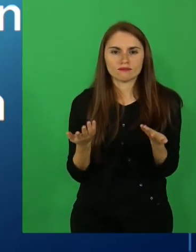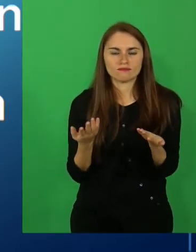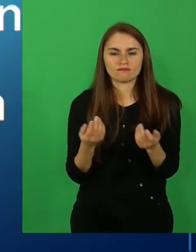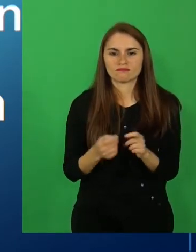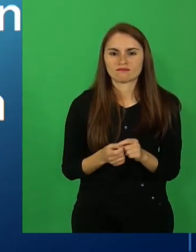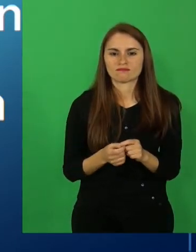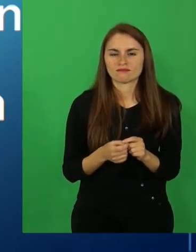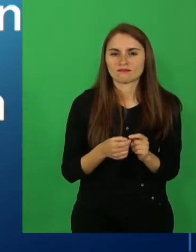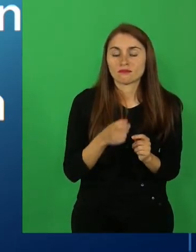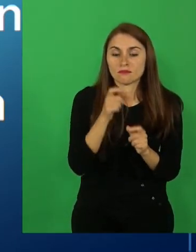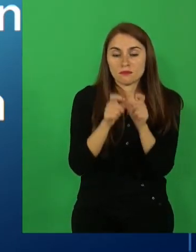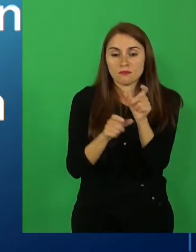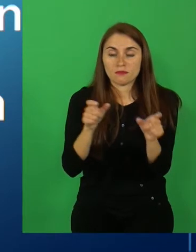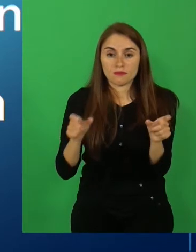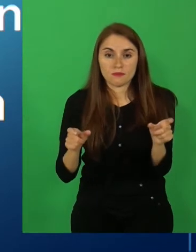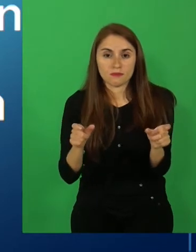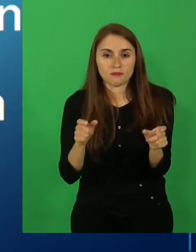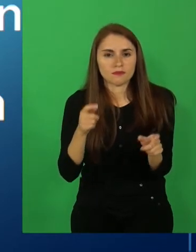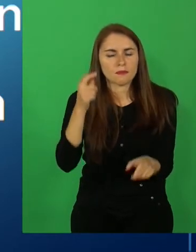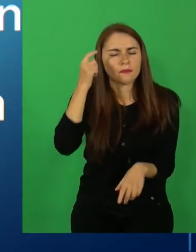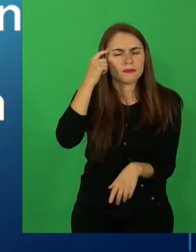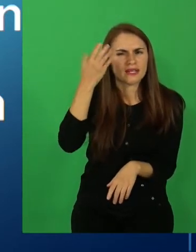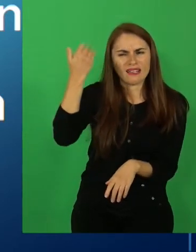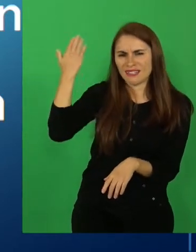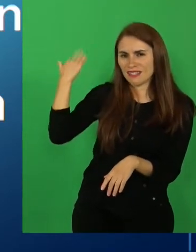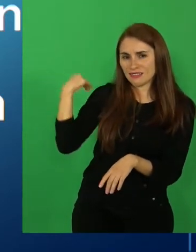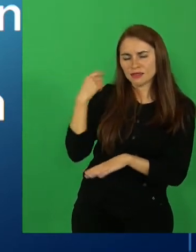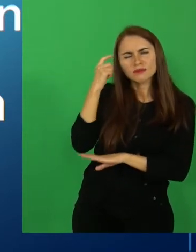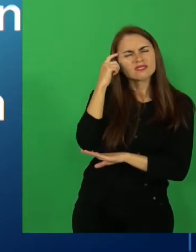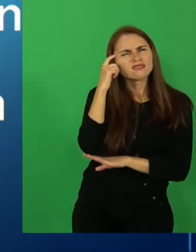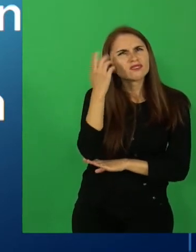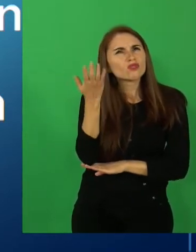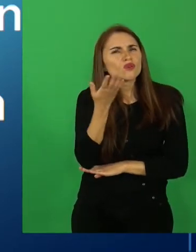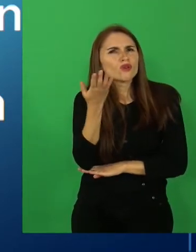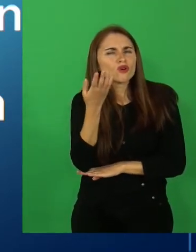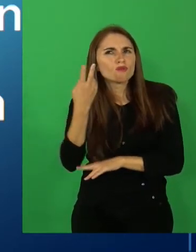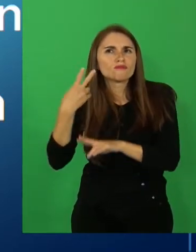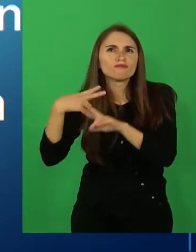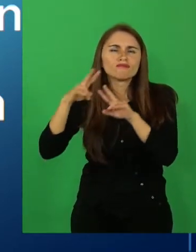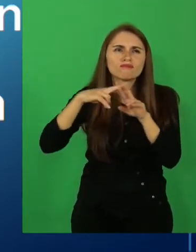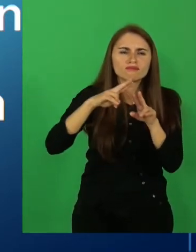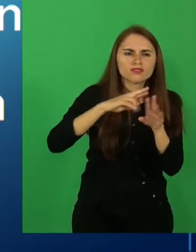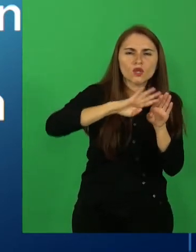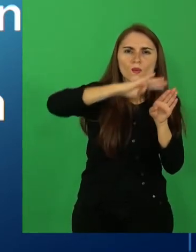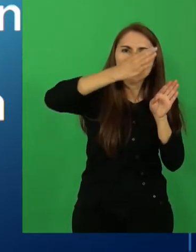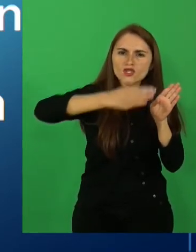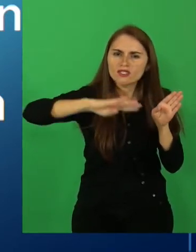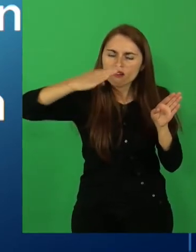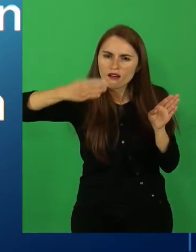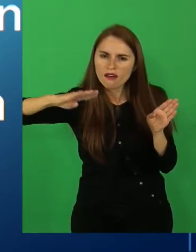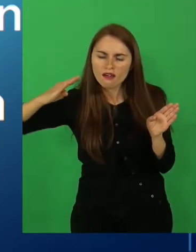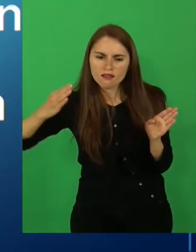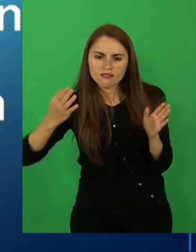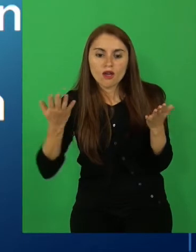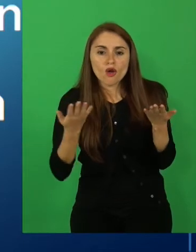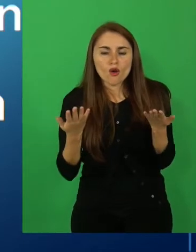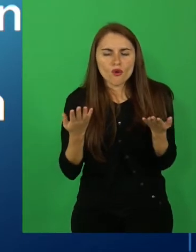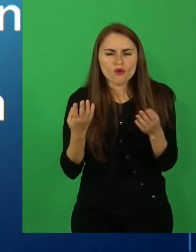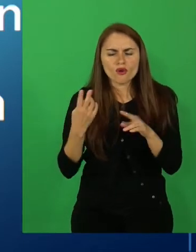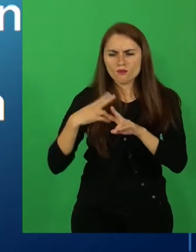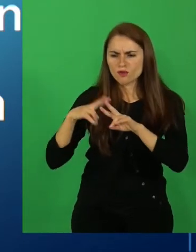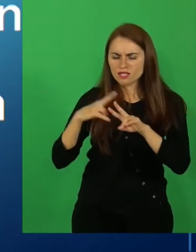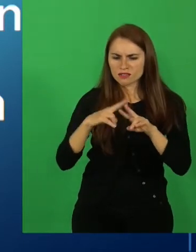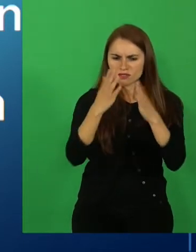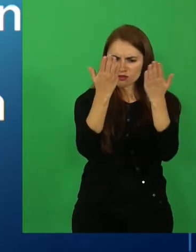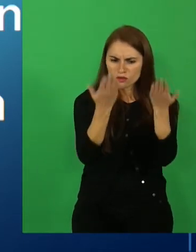hace miles de años se preguntaban cómo se formaron las montañas, cómo se creó